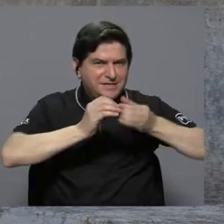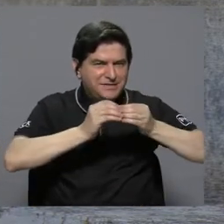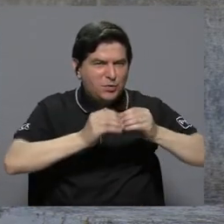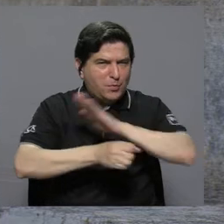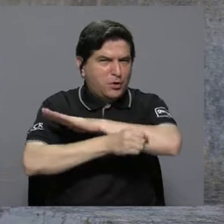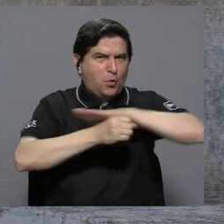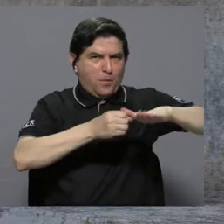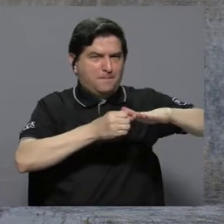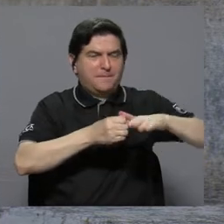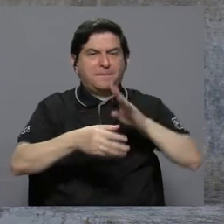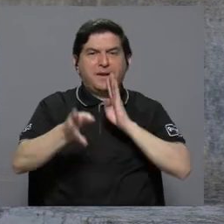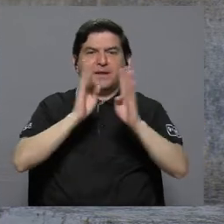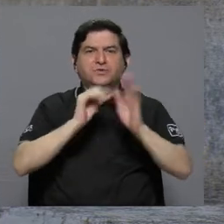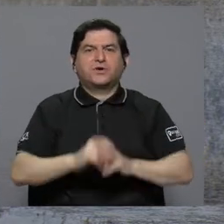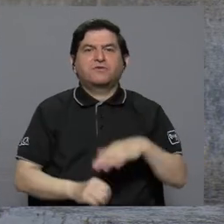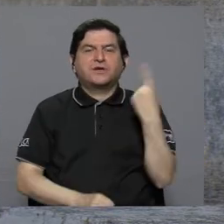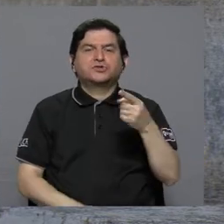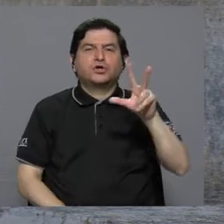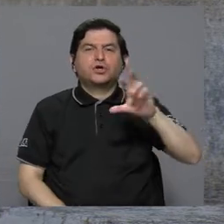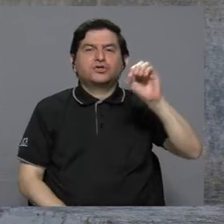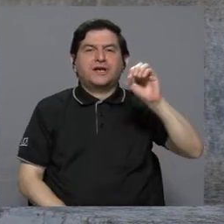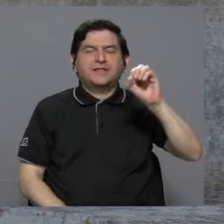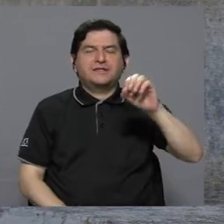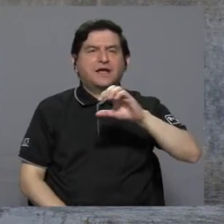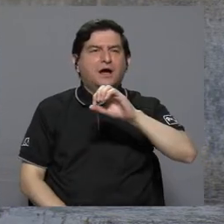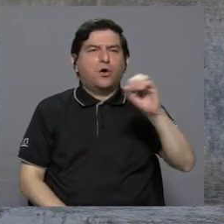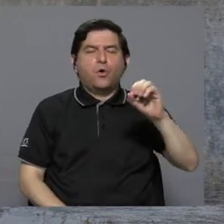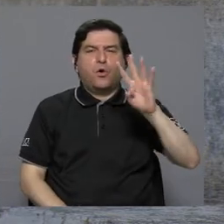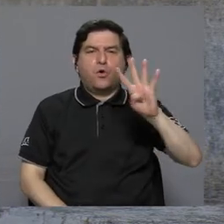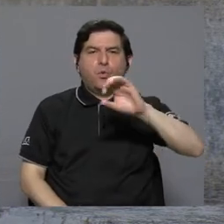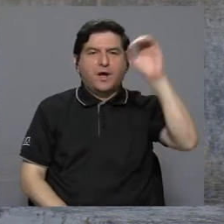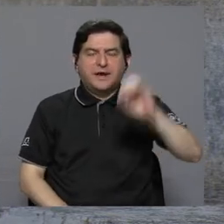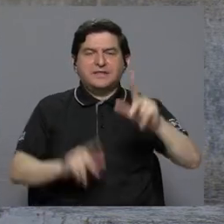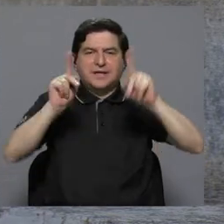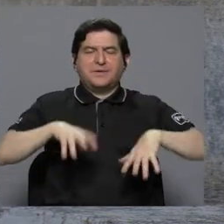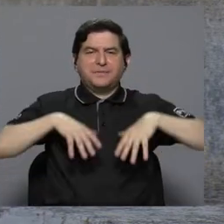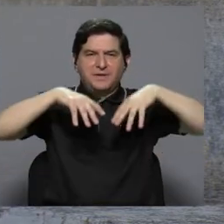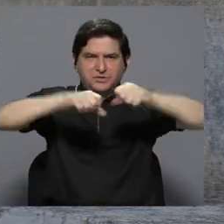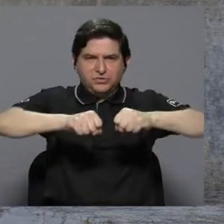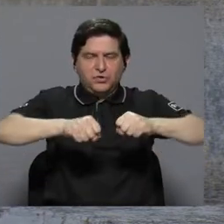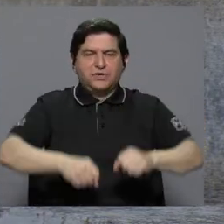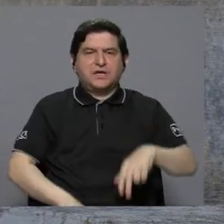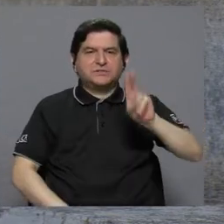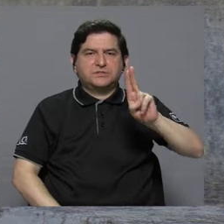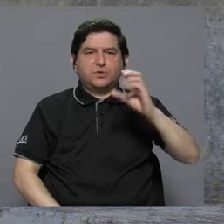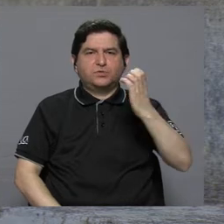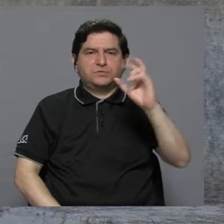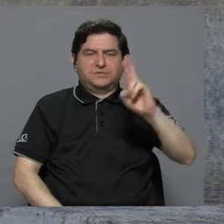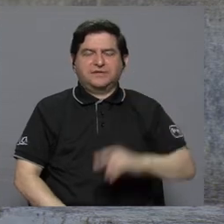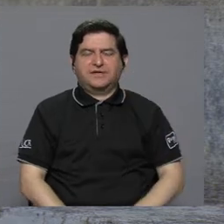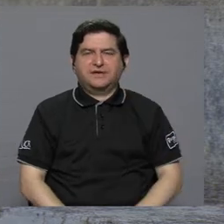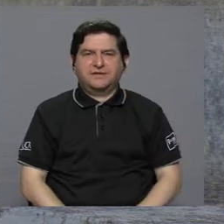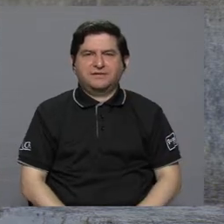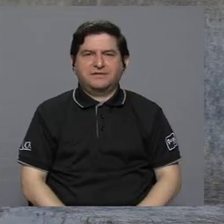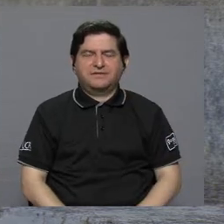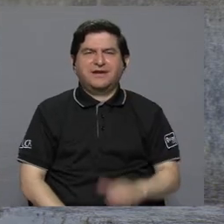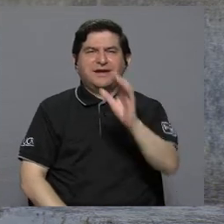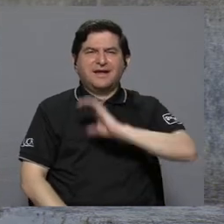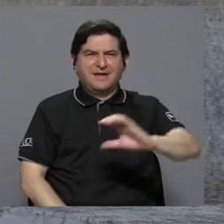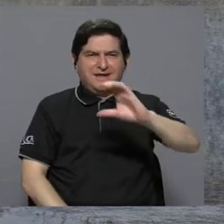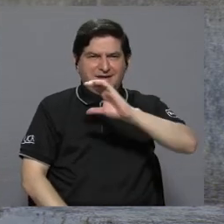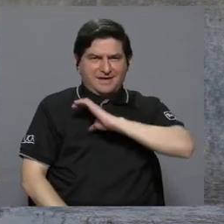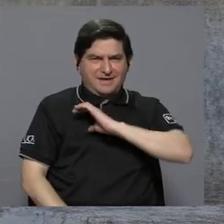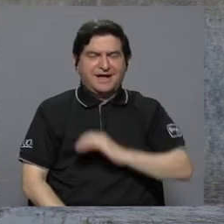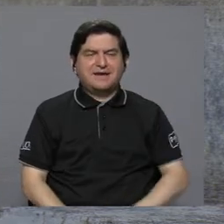de ese total, estamos hablando de que solo el 30, 40% son personas graduadas de la Universidad de Costa Rica. ¿Cómo llevar la calidad